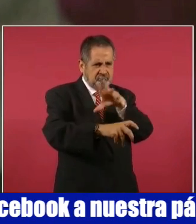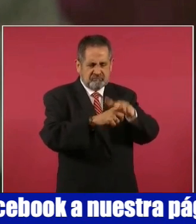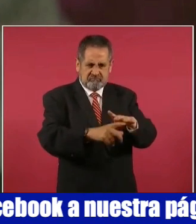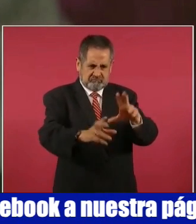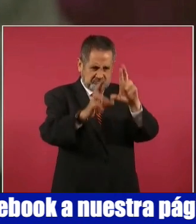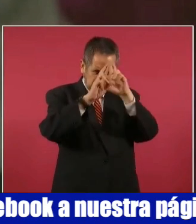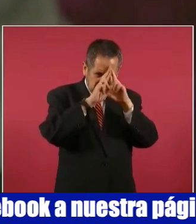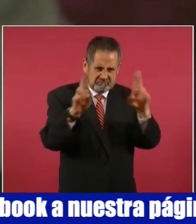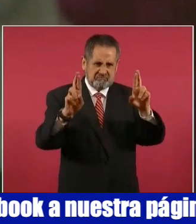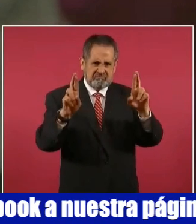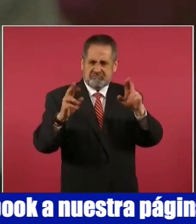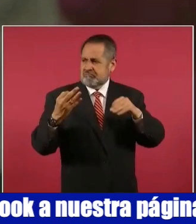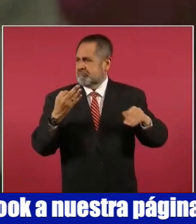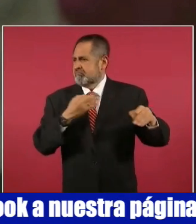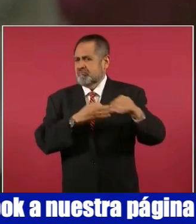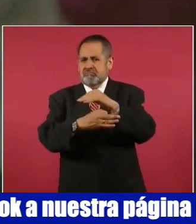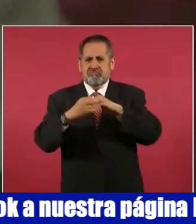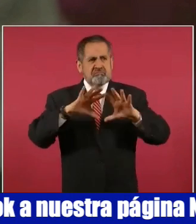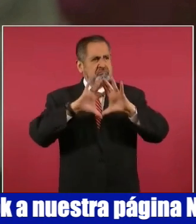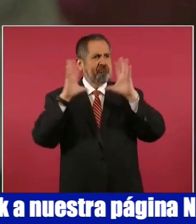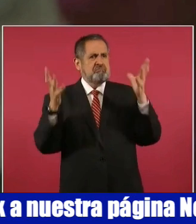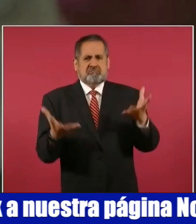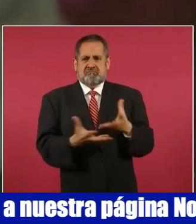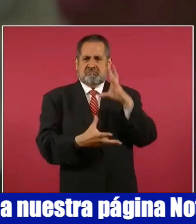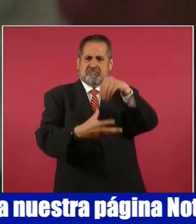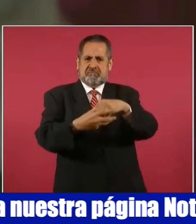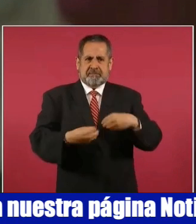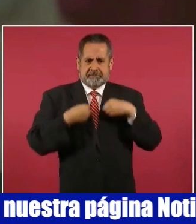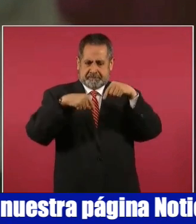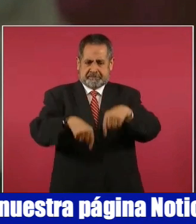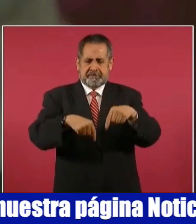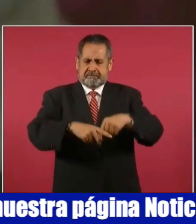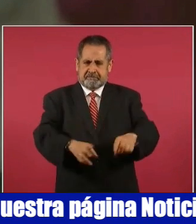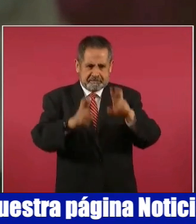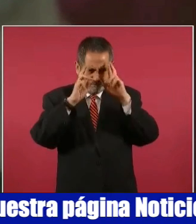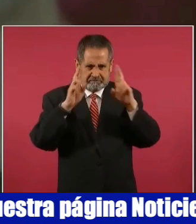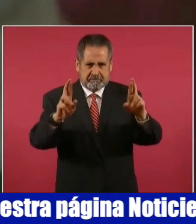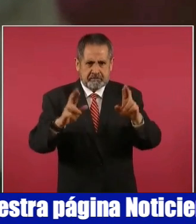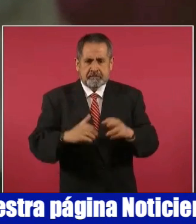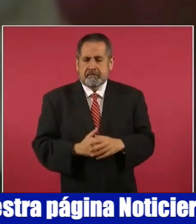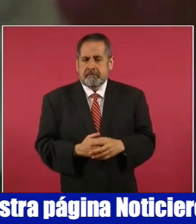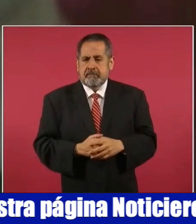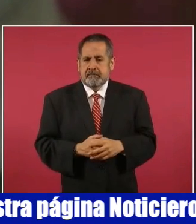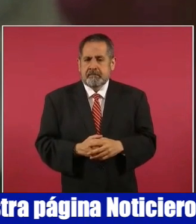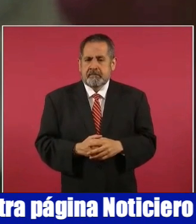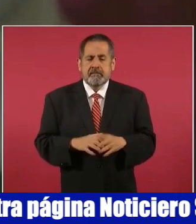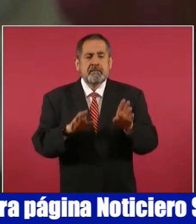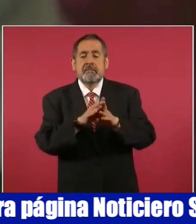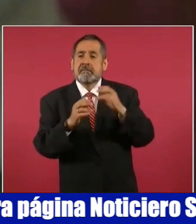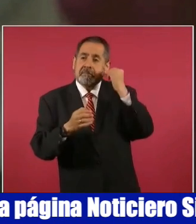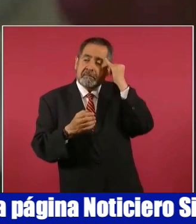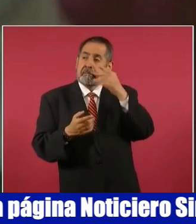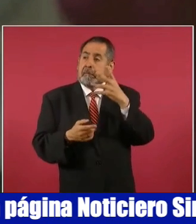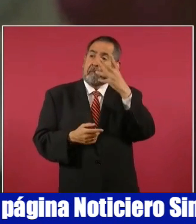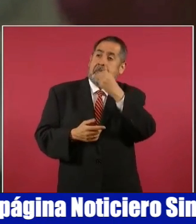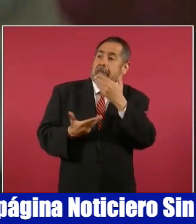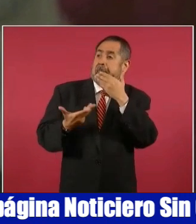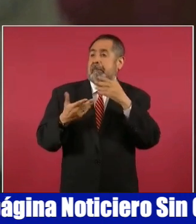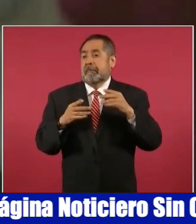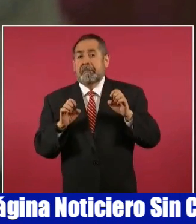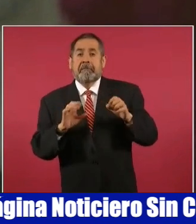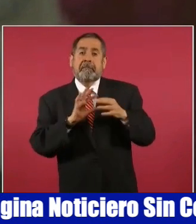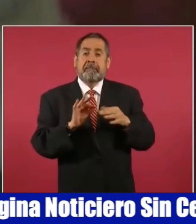entre todos los que vivimos en la casa común. No es paréntesis anodino comenzar mi